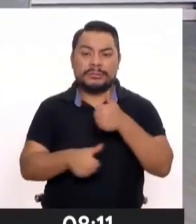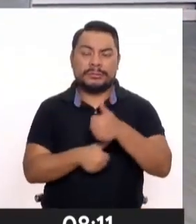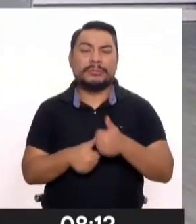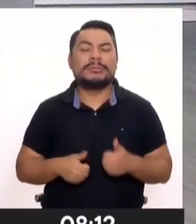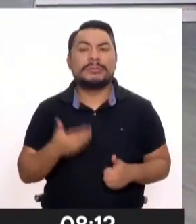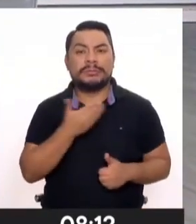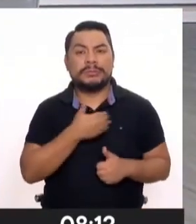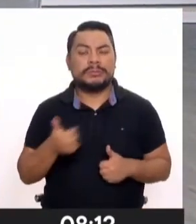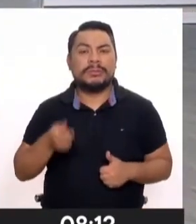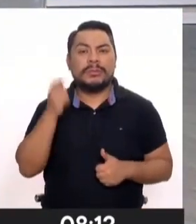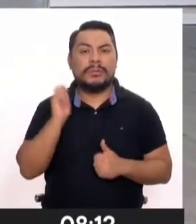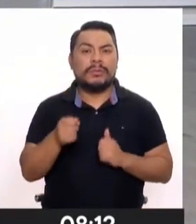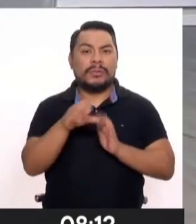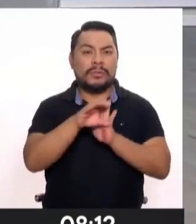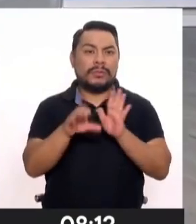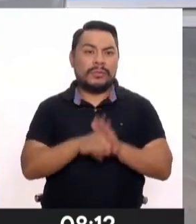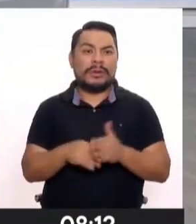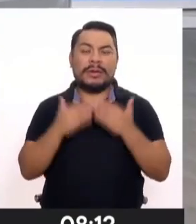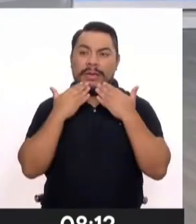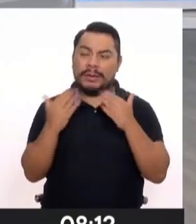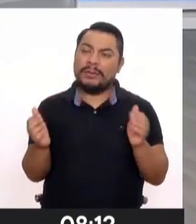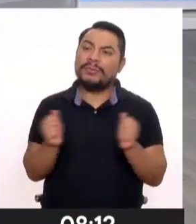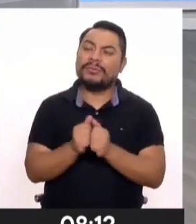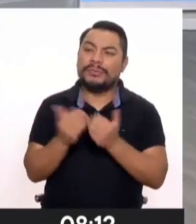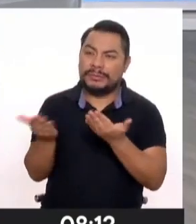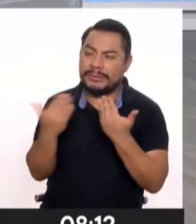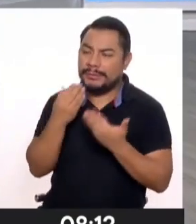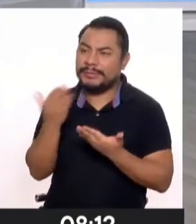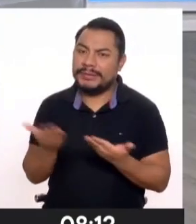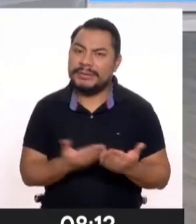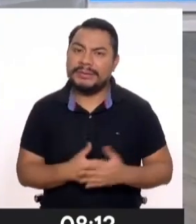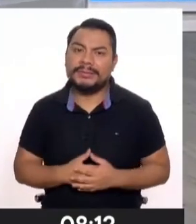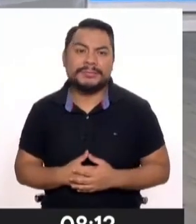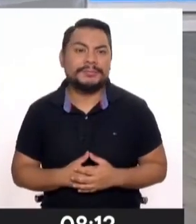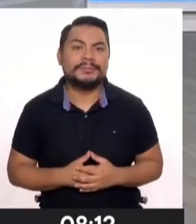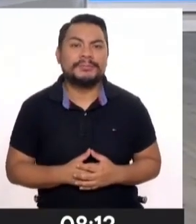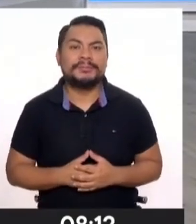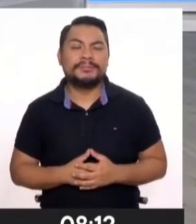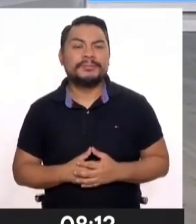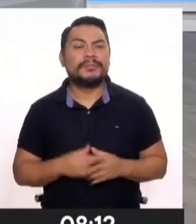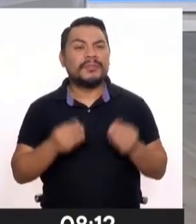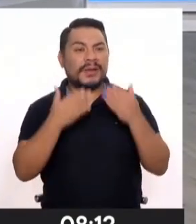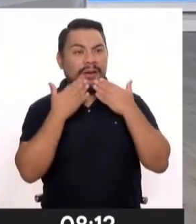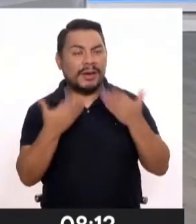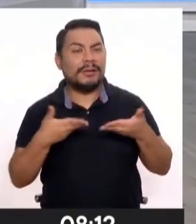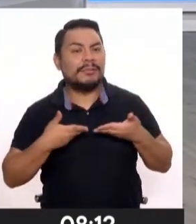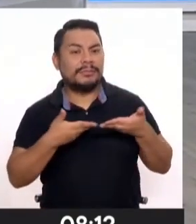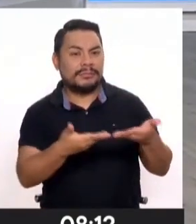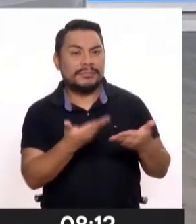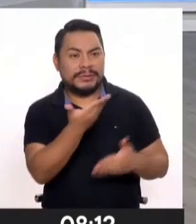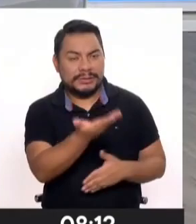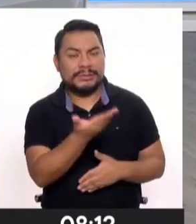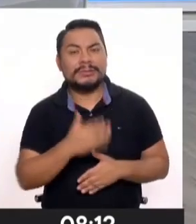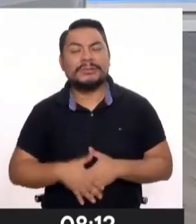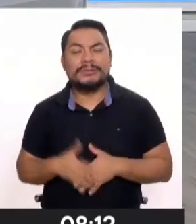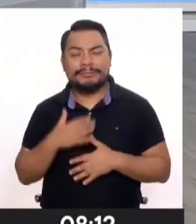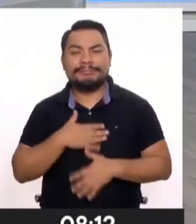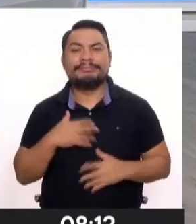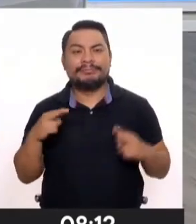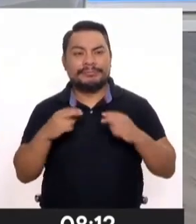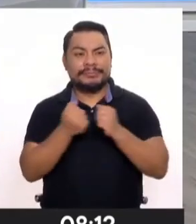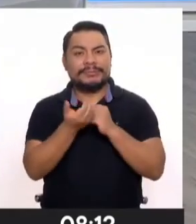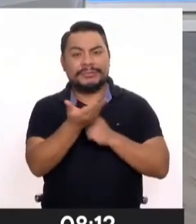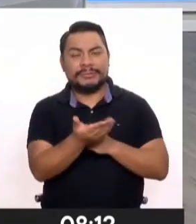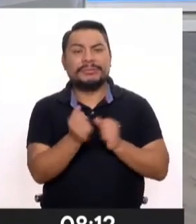del Tribunal Constitucional. Gracias por acompañarnos, bienvenida. Muchas gracias por la invitación, Jennifer. Encantada de estar